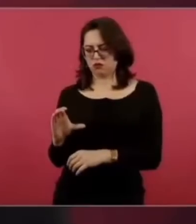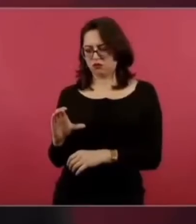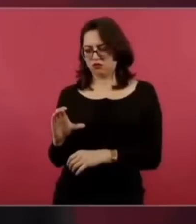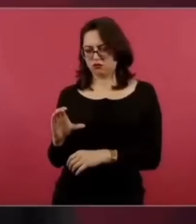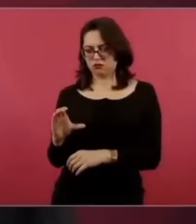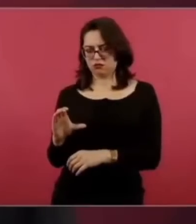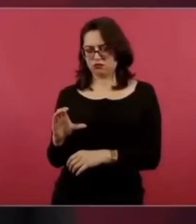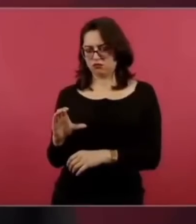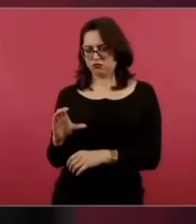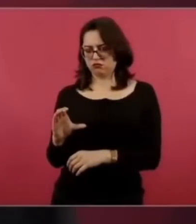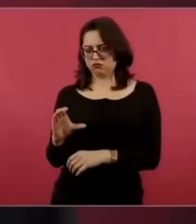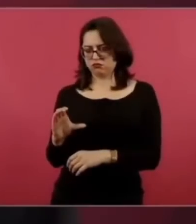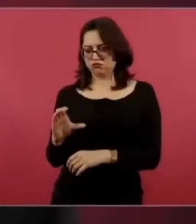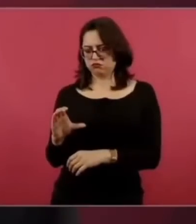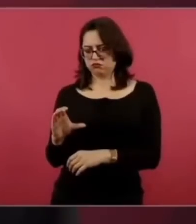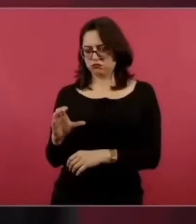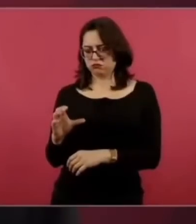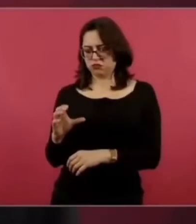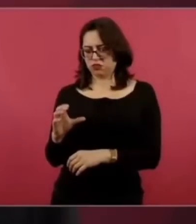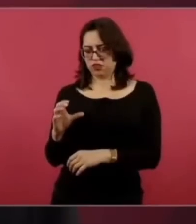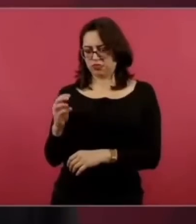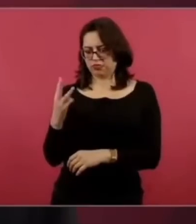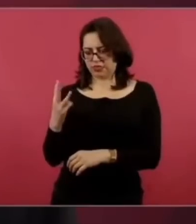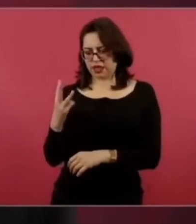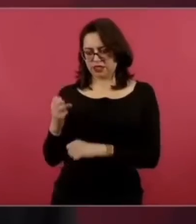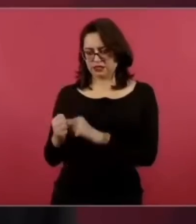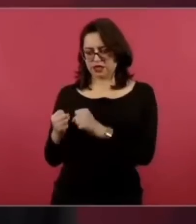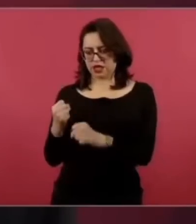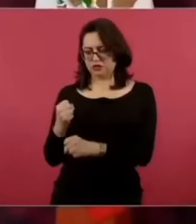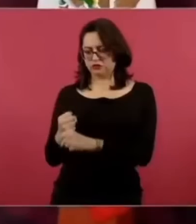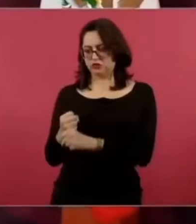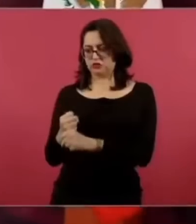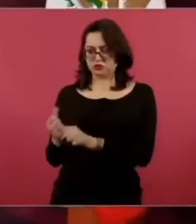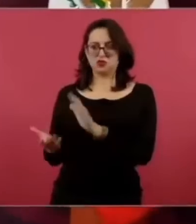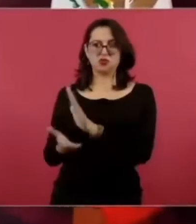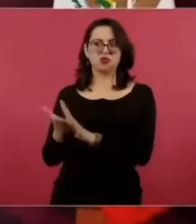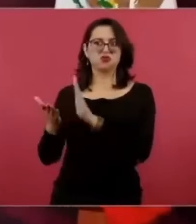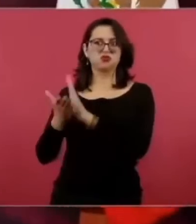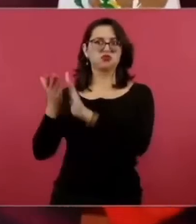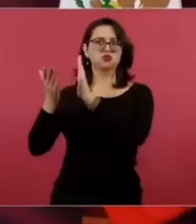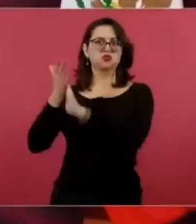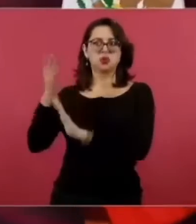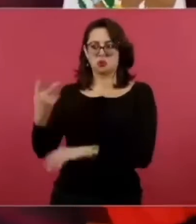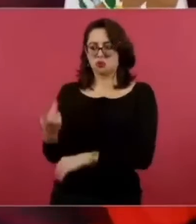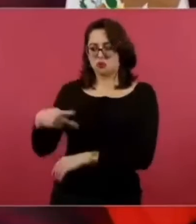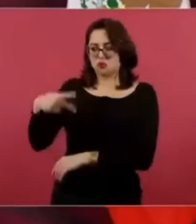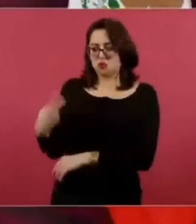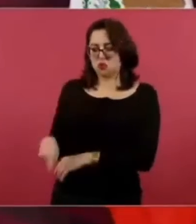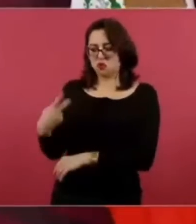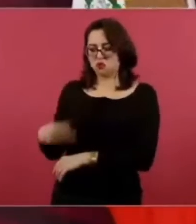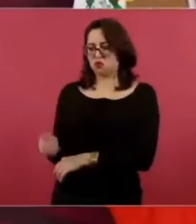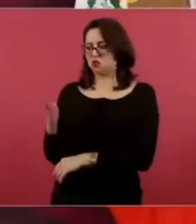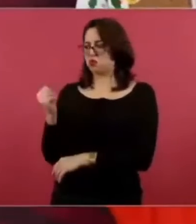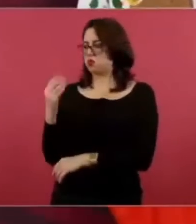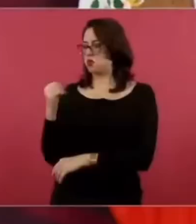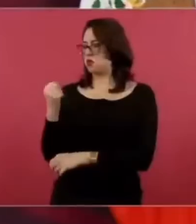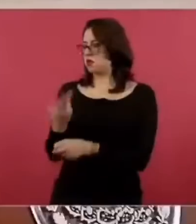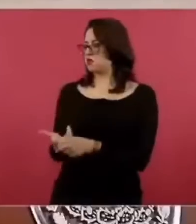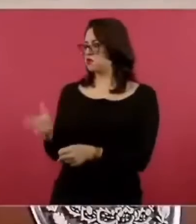en tres años los nueve hospitales son dos en total pero aquí